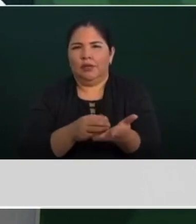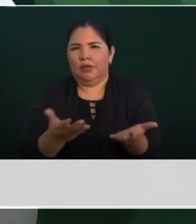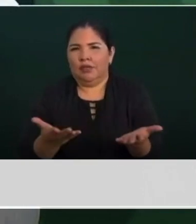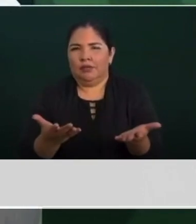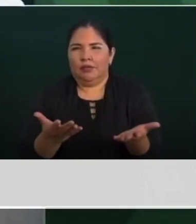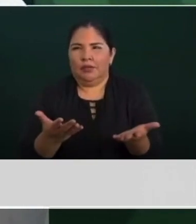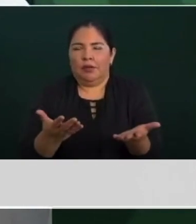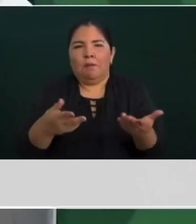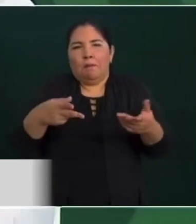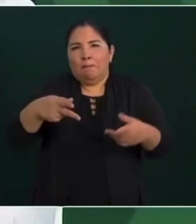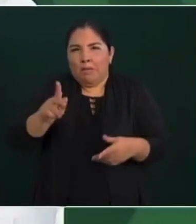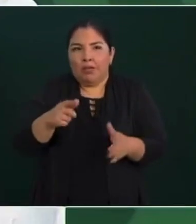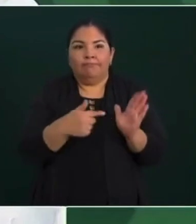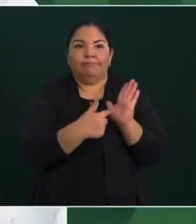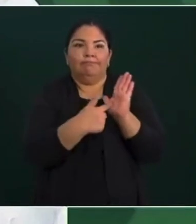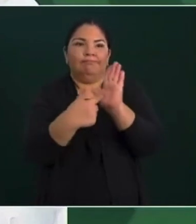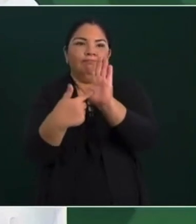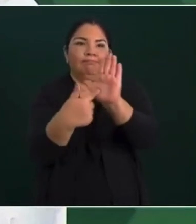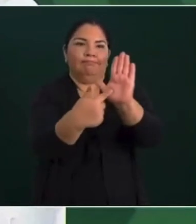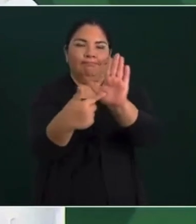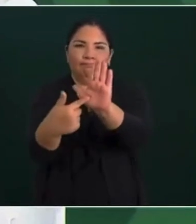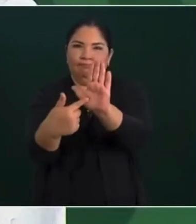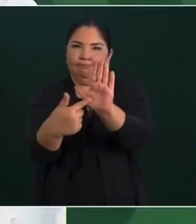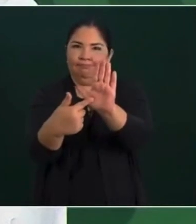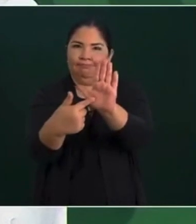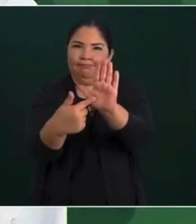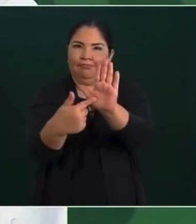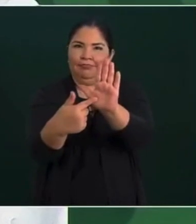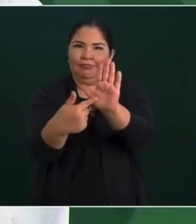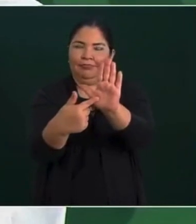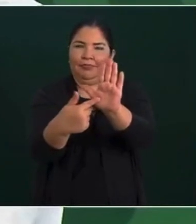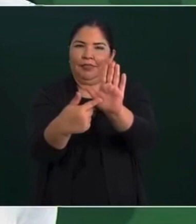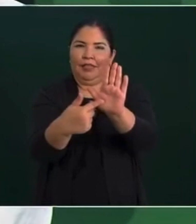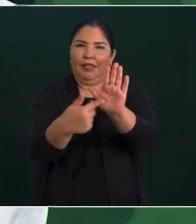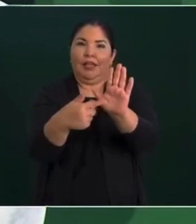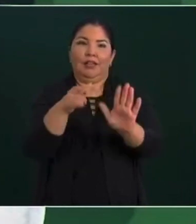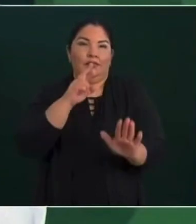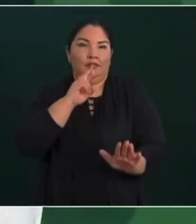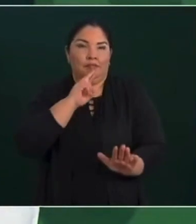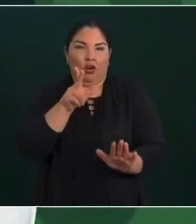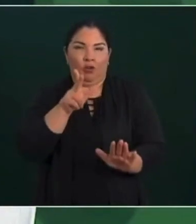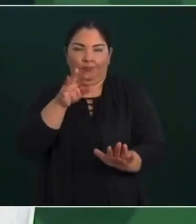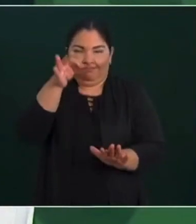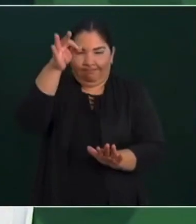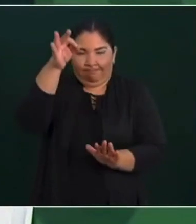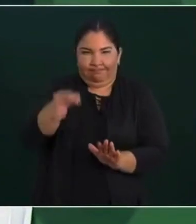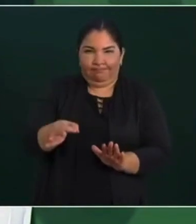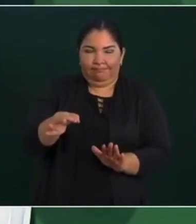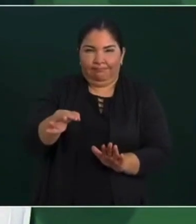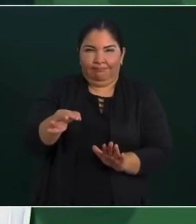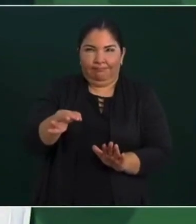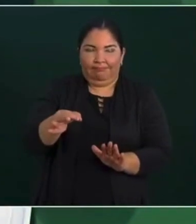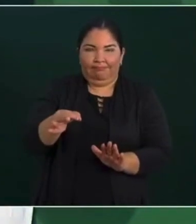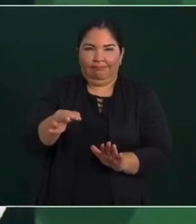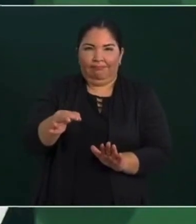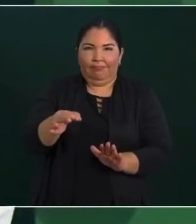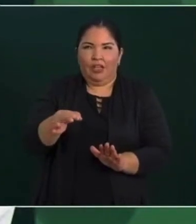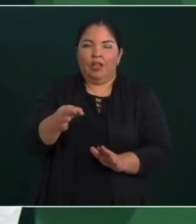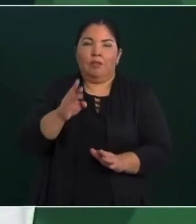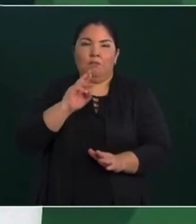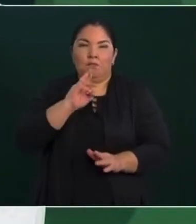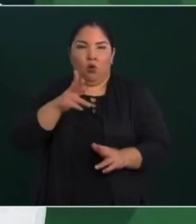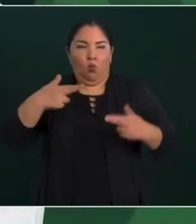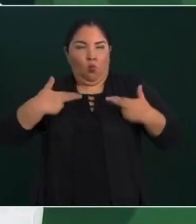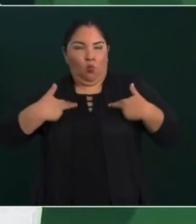pero les vamos a demostrar que es más eficaz, más